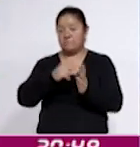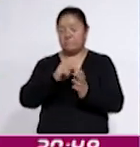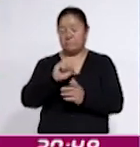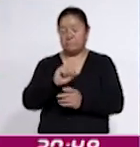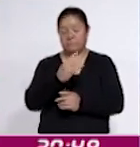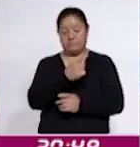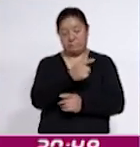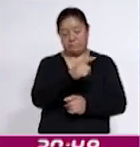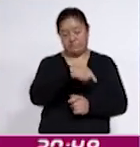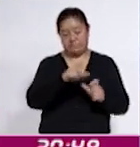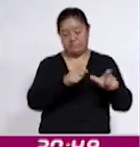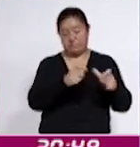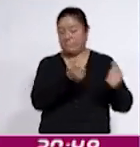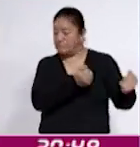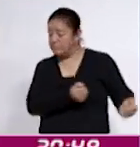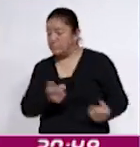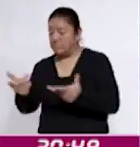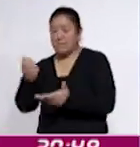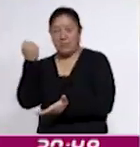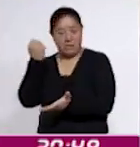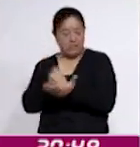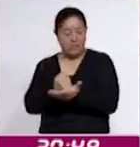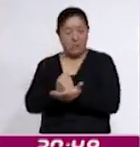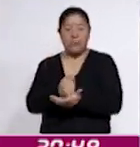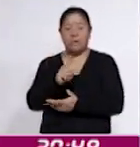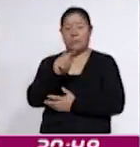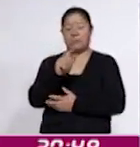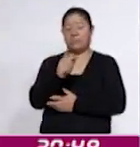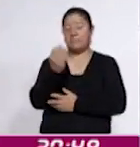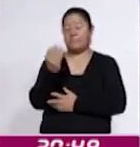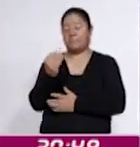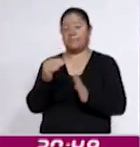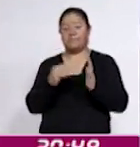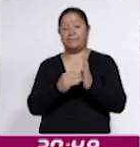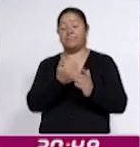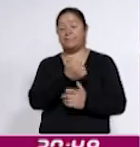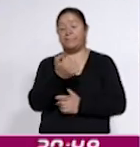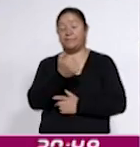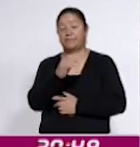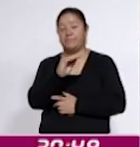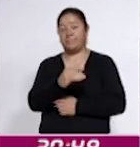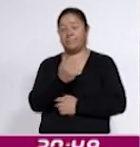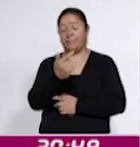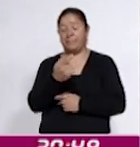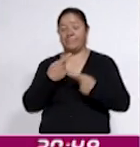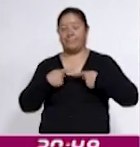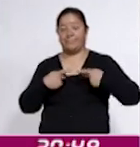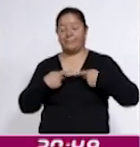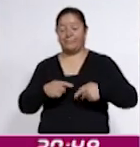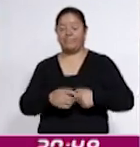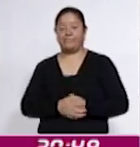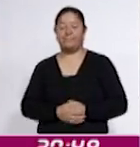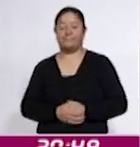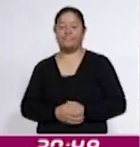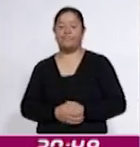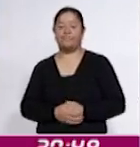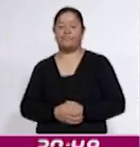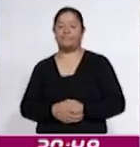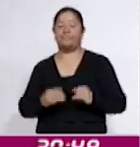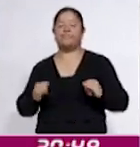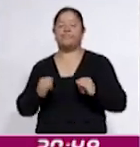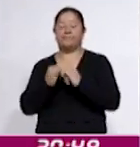cuando retornaron al país obligatoriamente 79.697 personas. El Instituto